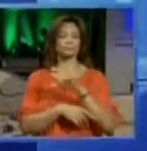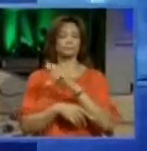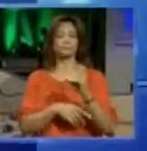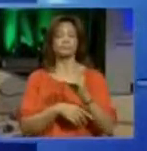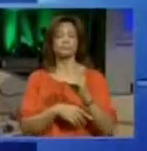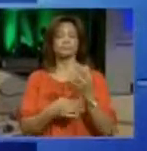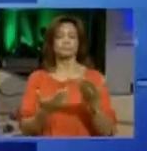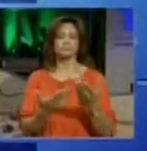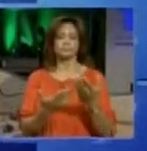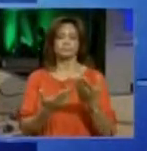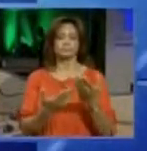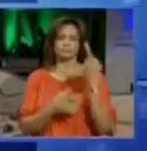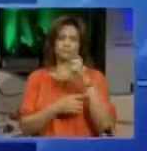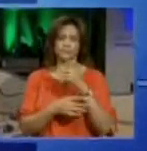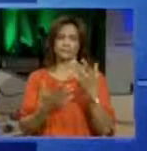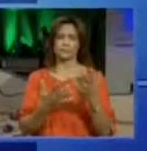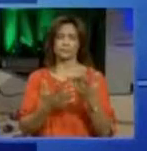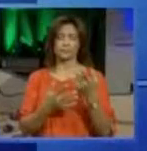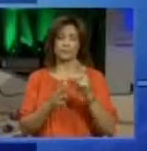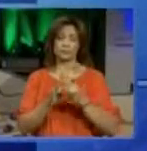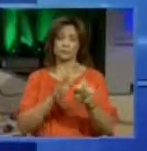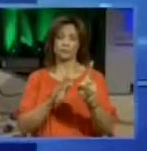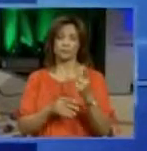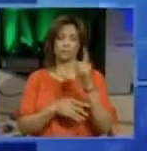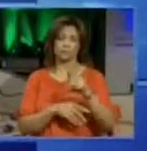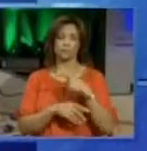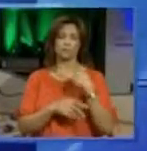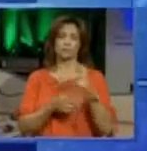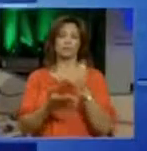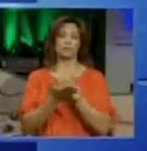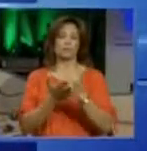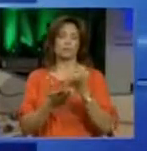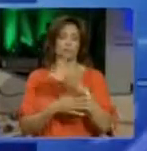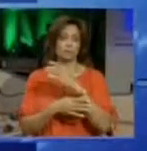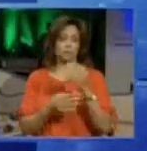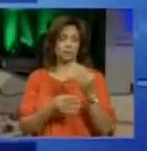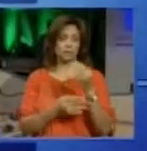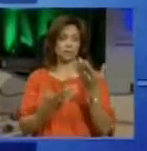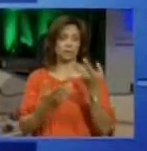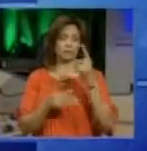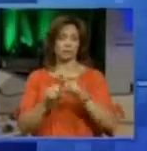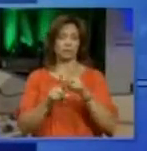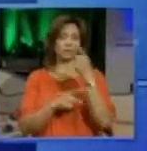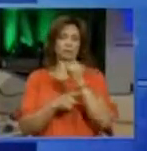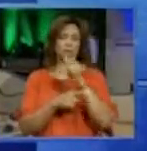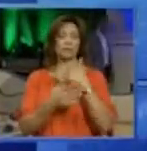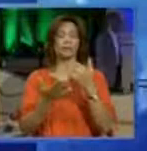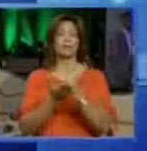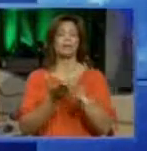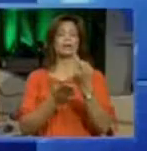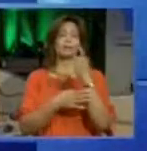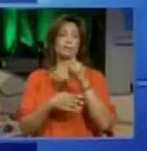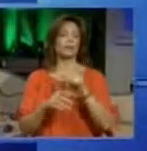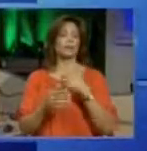un riesgo de fuga, ella debió haber entregado su pasaporte, y tampoco también las autoridades